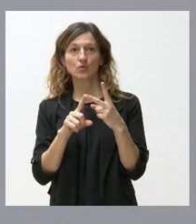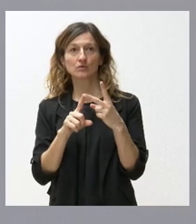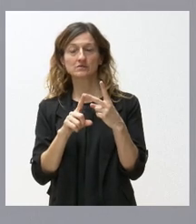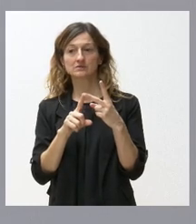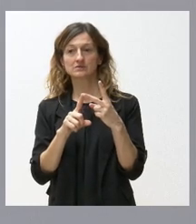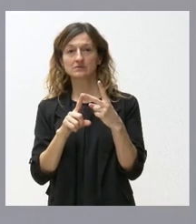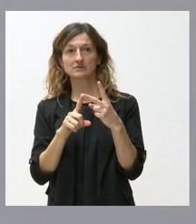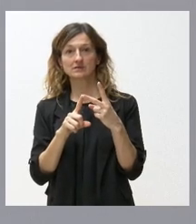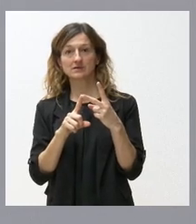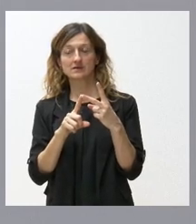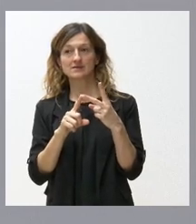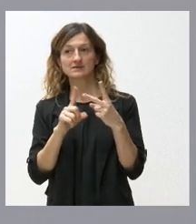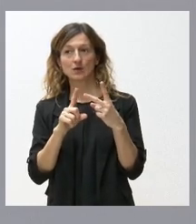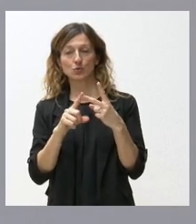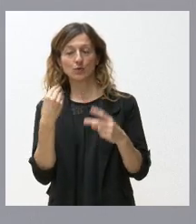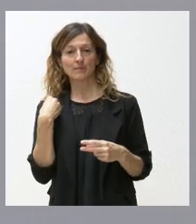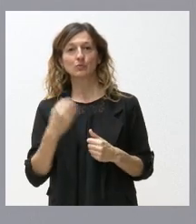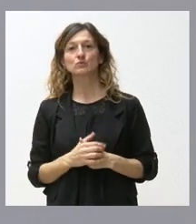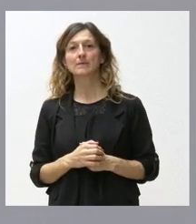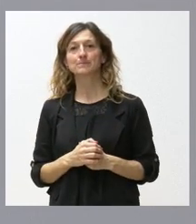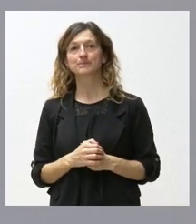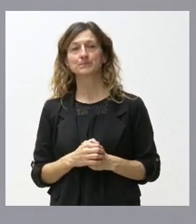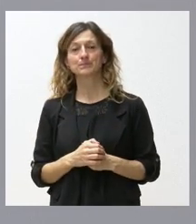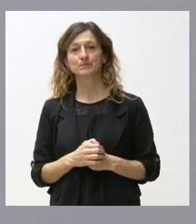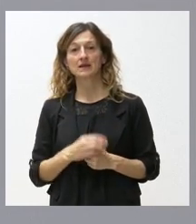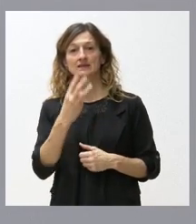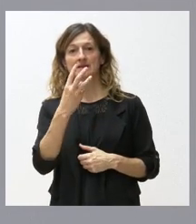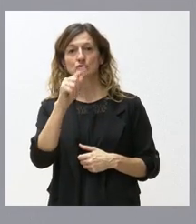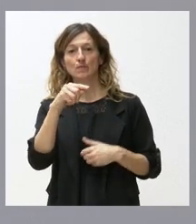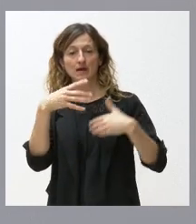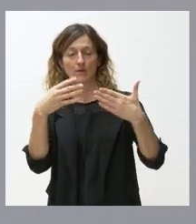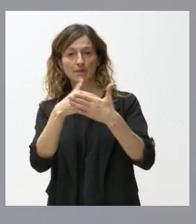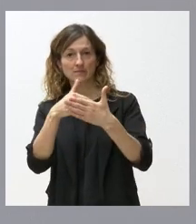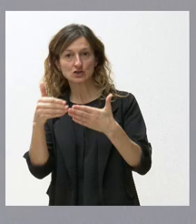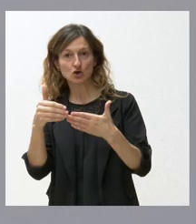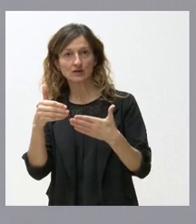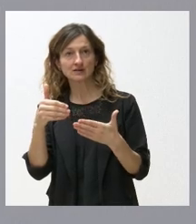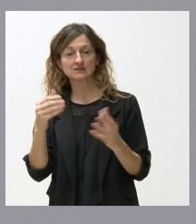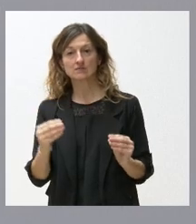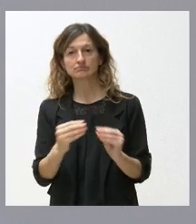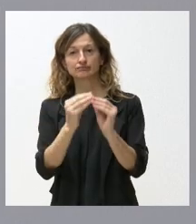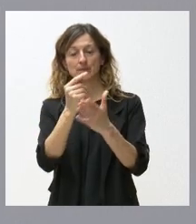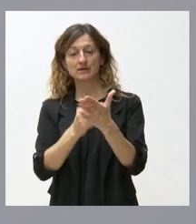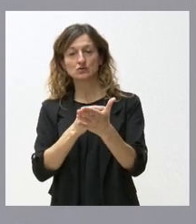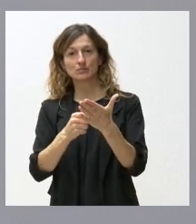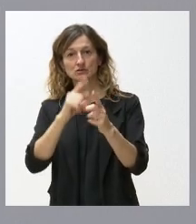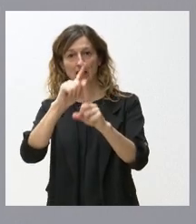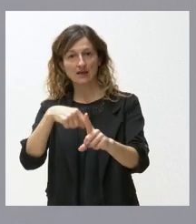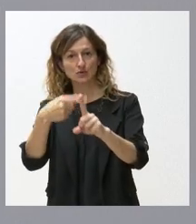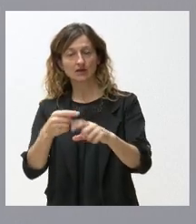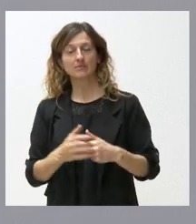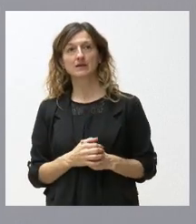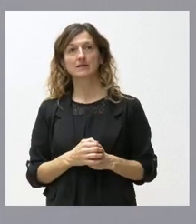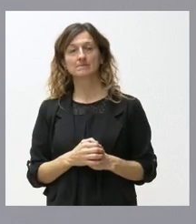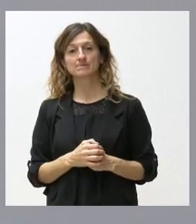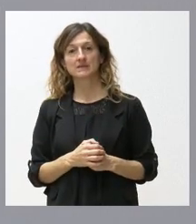que había dos temas más. La cantidad de 3,9 millones se corresponde, además, con la que tenemos en el presupuesto para el año 2025, con